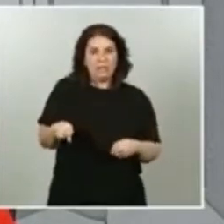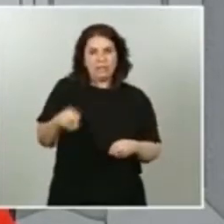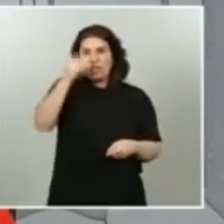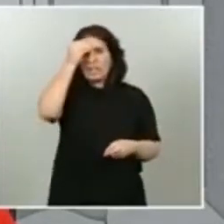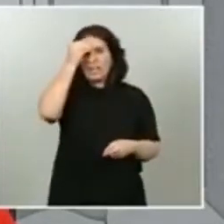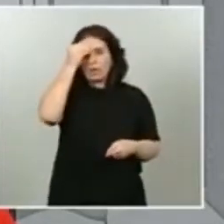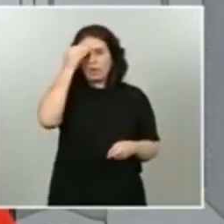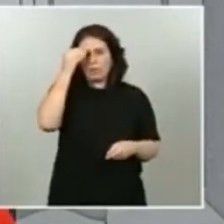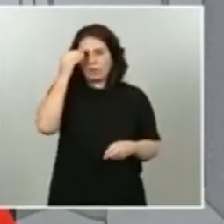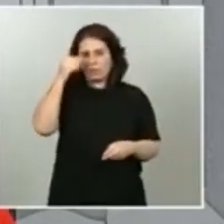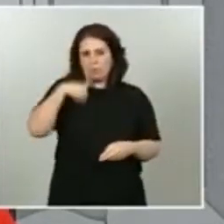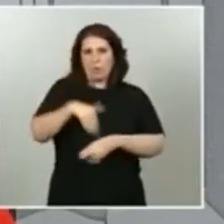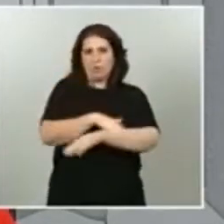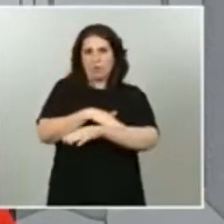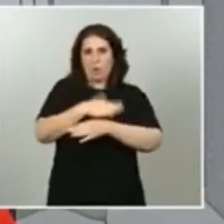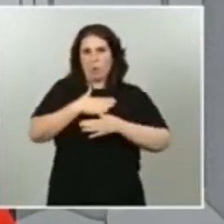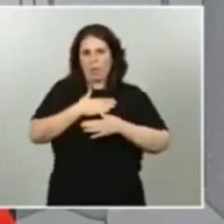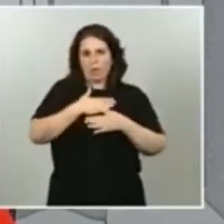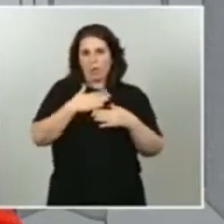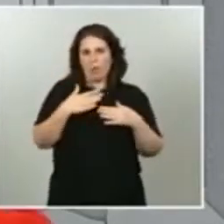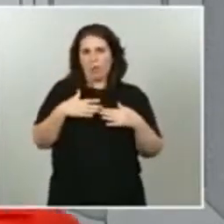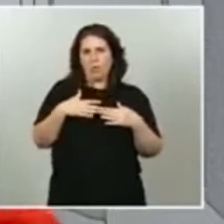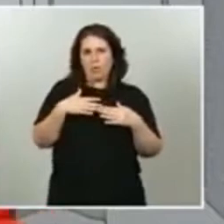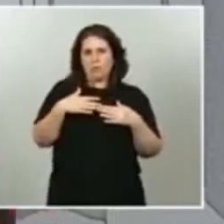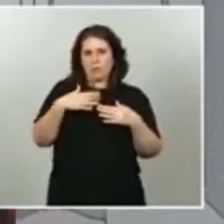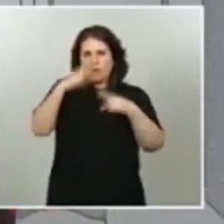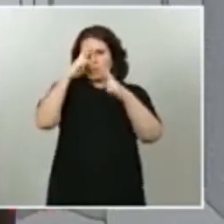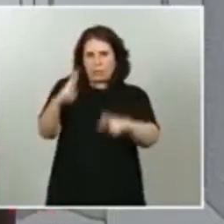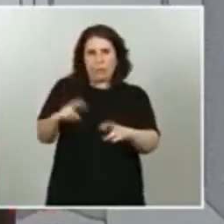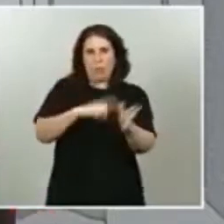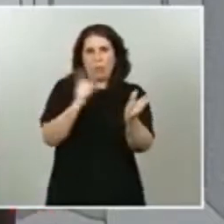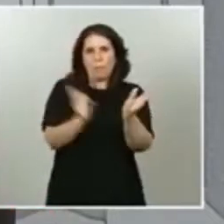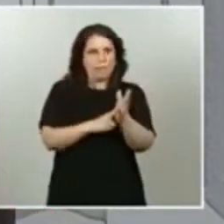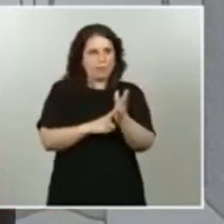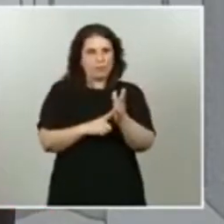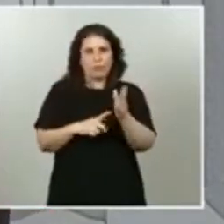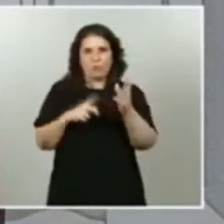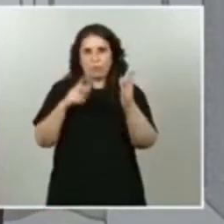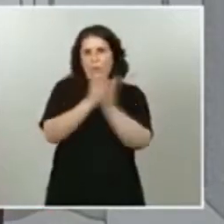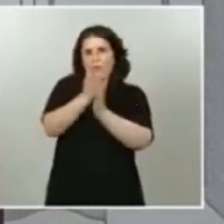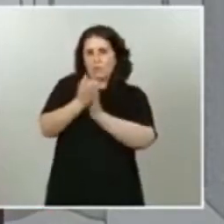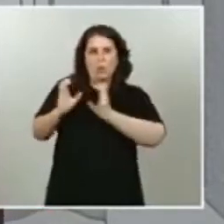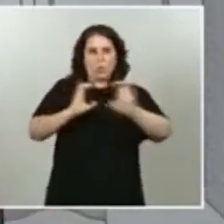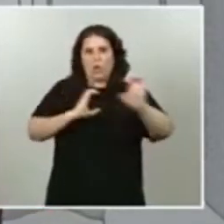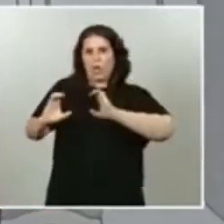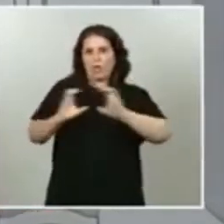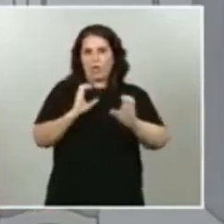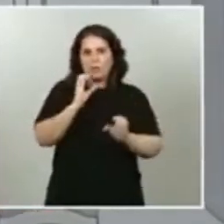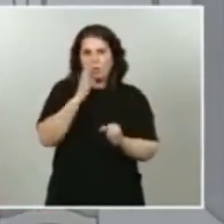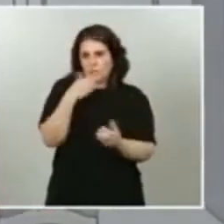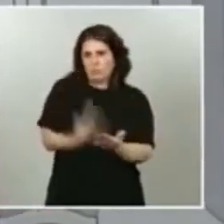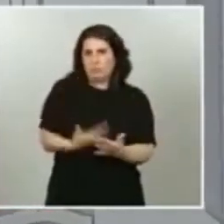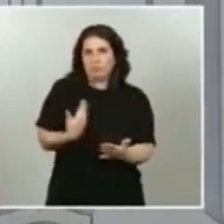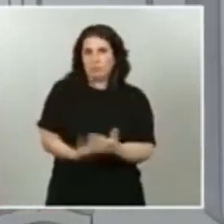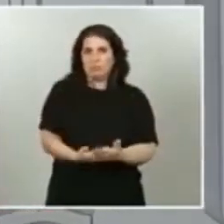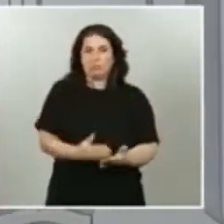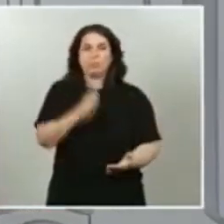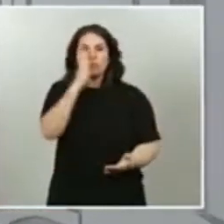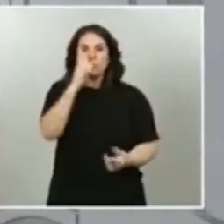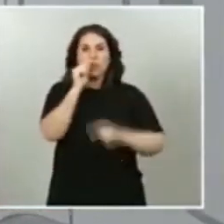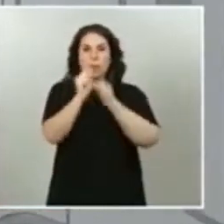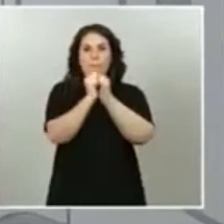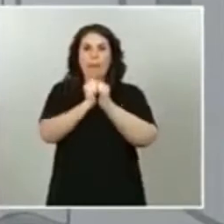respecto a ese respeto que tiene sobre los medios de comunicación. Y prueba de ello es que en plena pandemia sanitaria